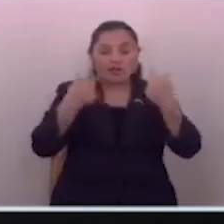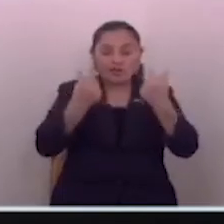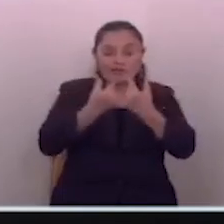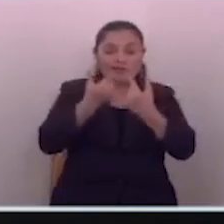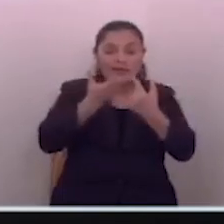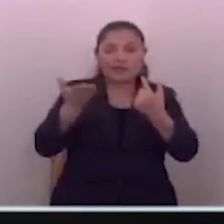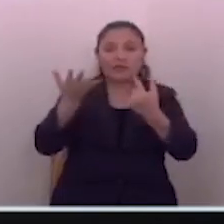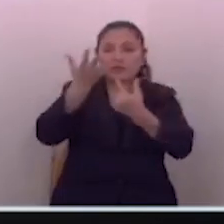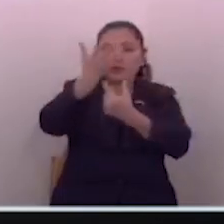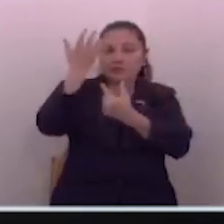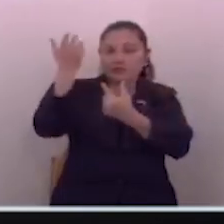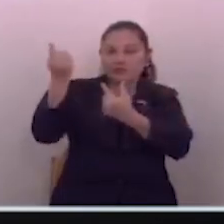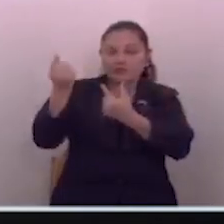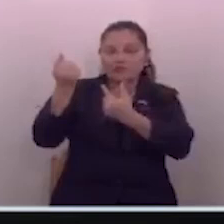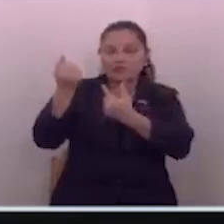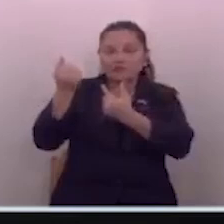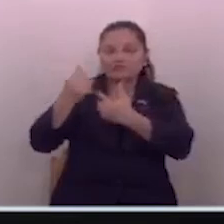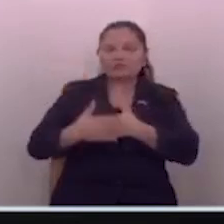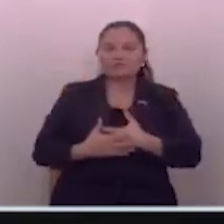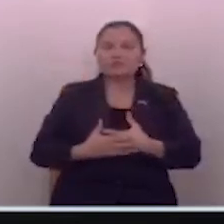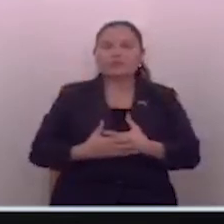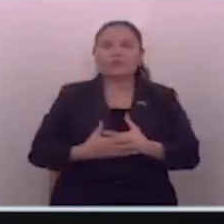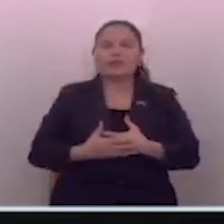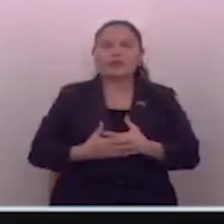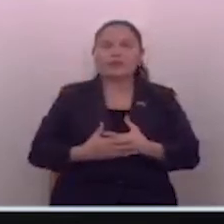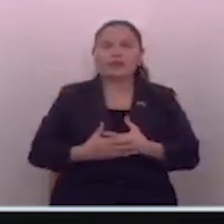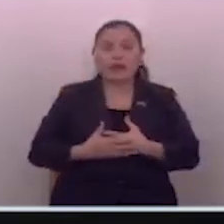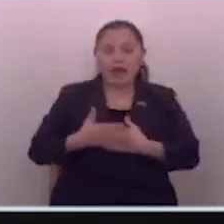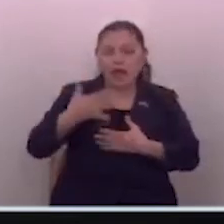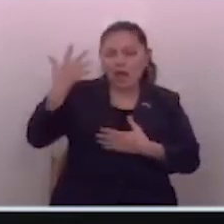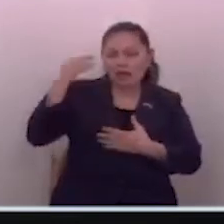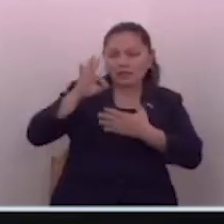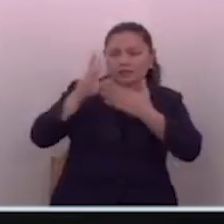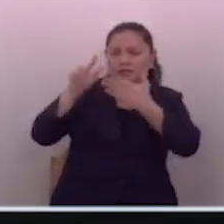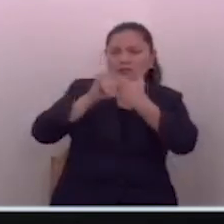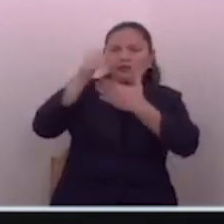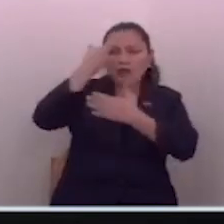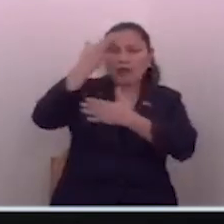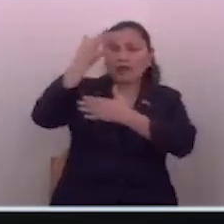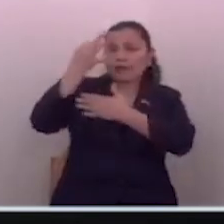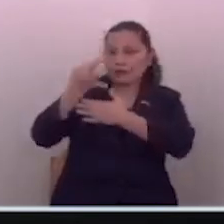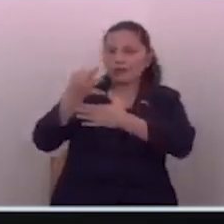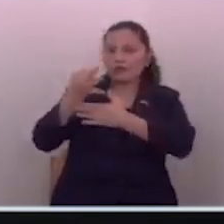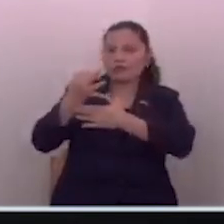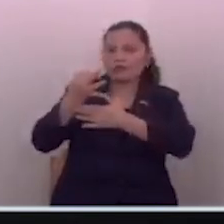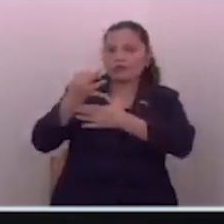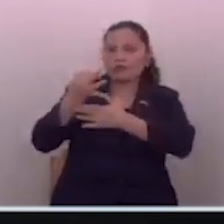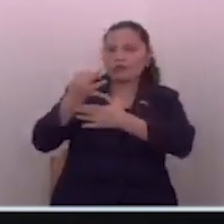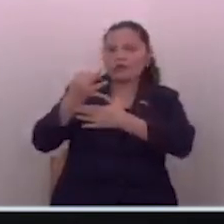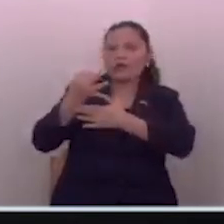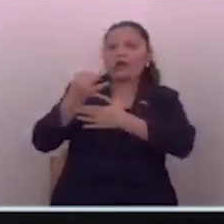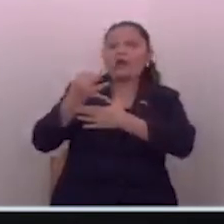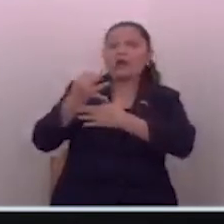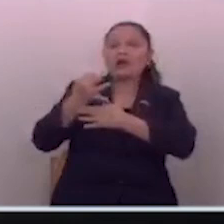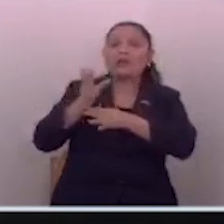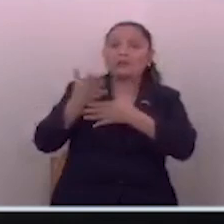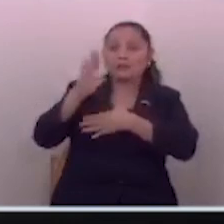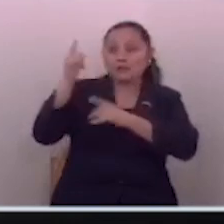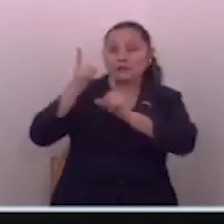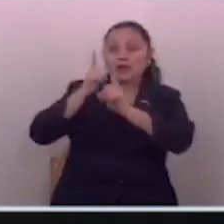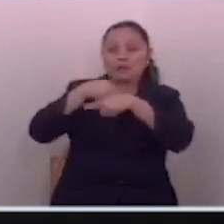importante que creyó en un proyecto diferente en nuestro país.